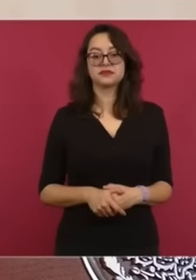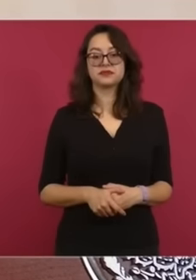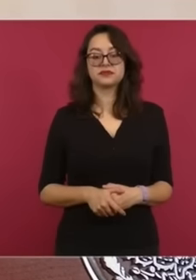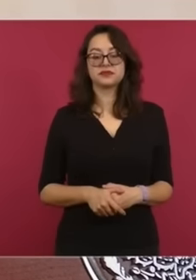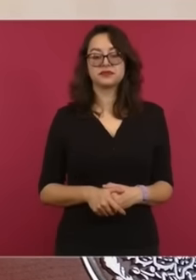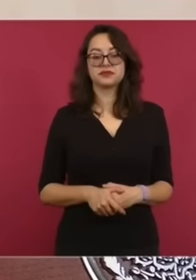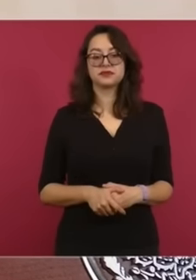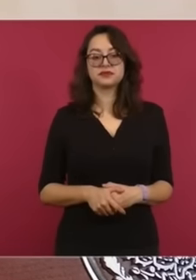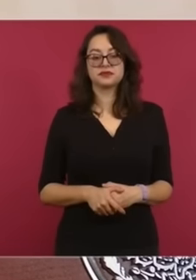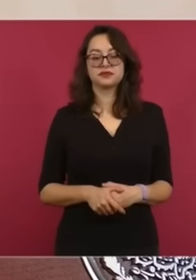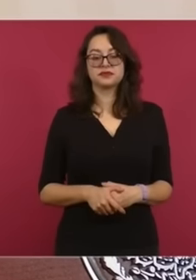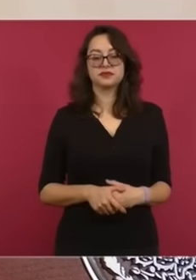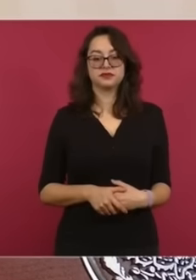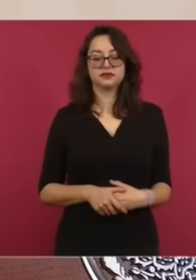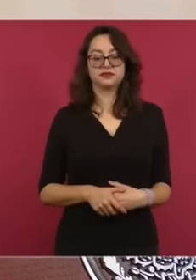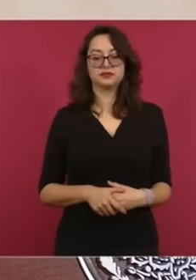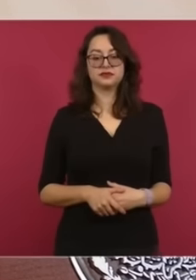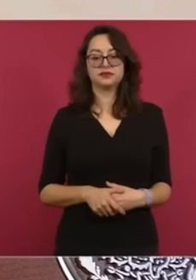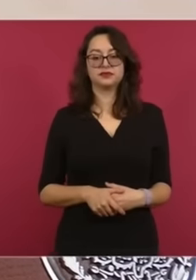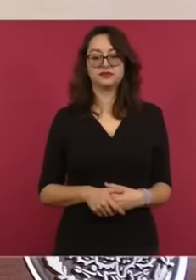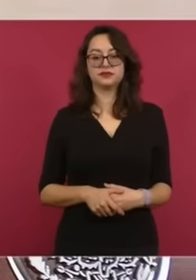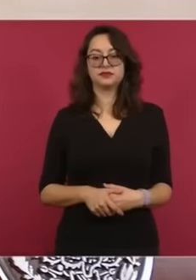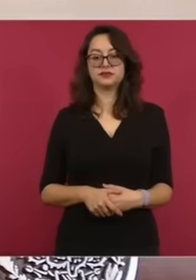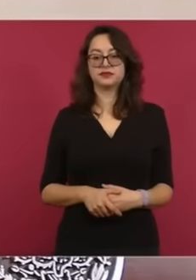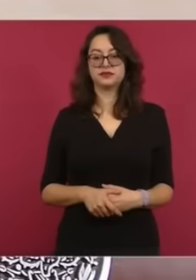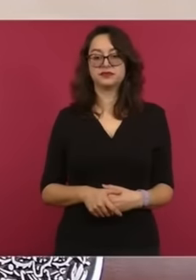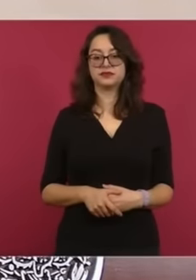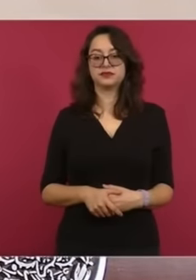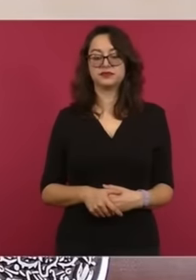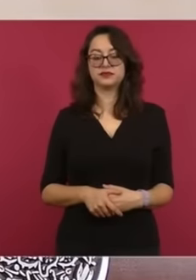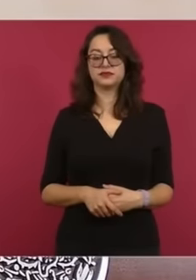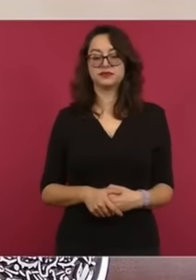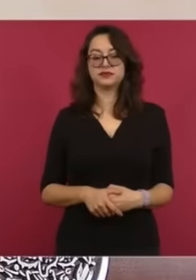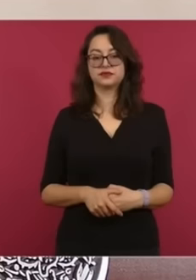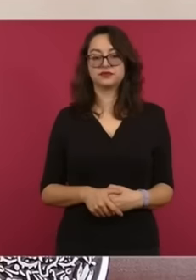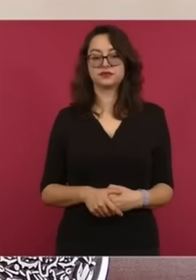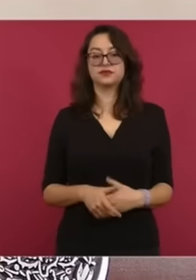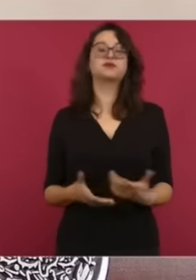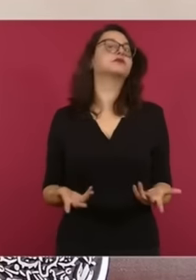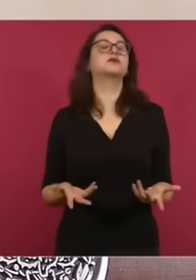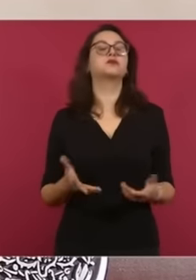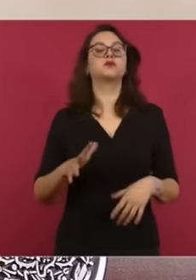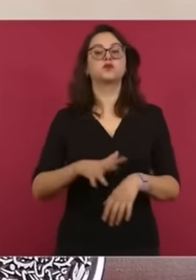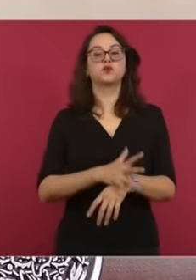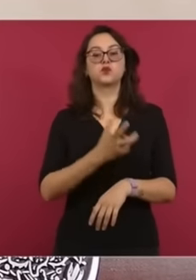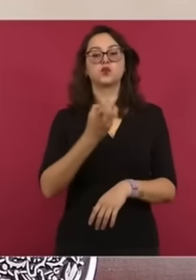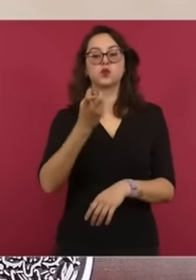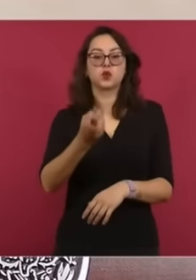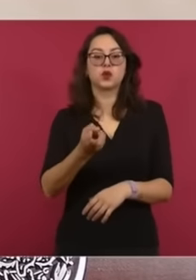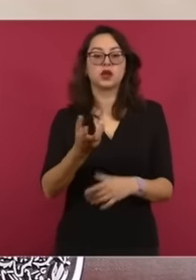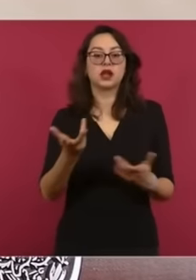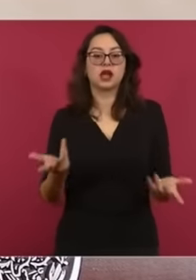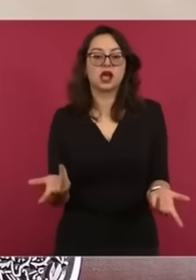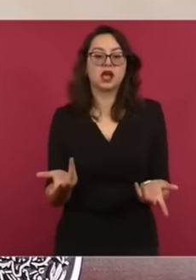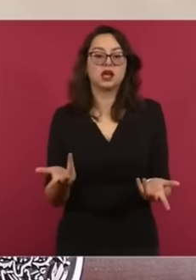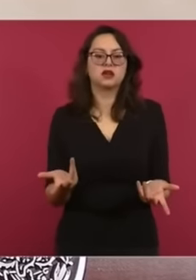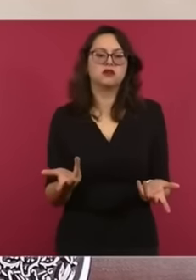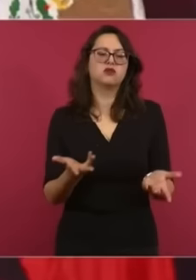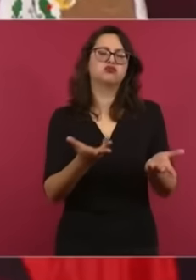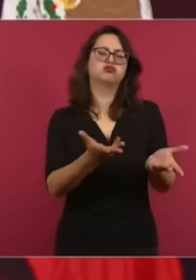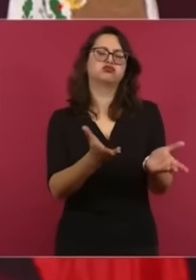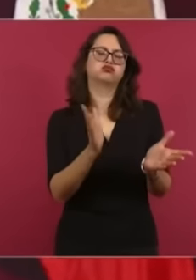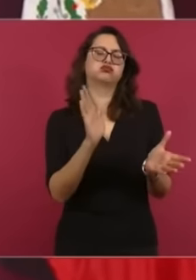hay que ayudar a la Raki, ternurita,